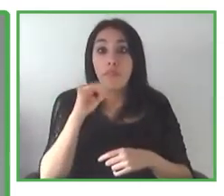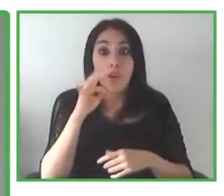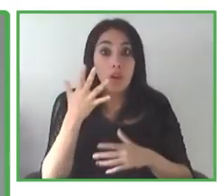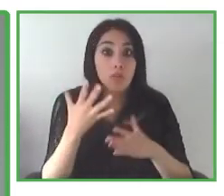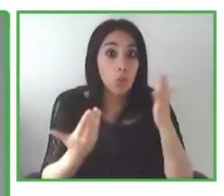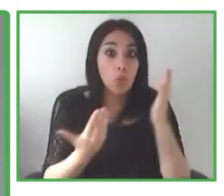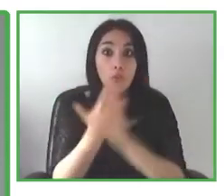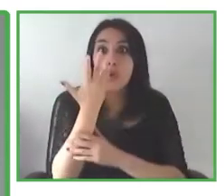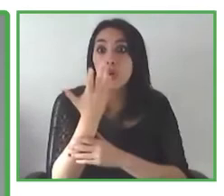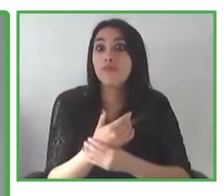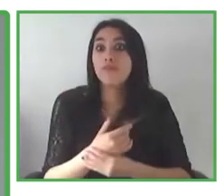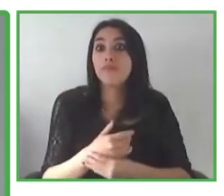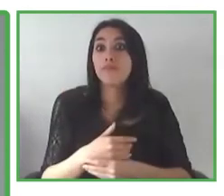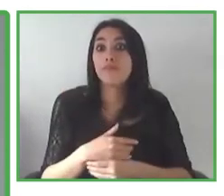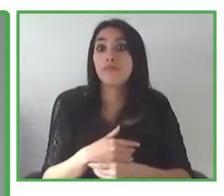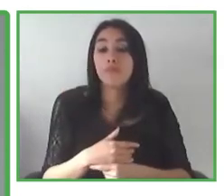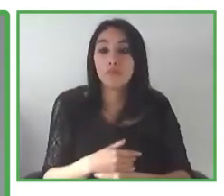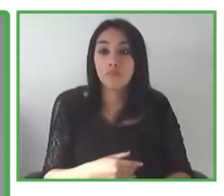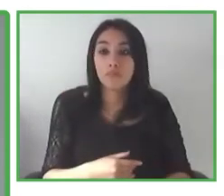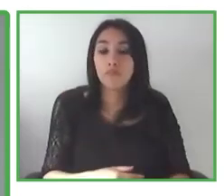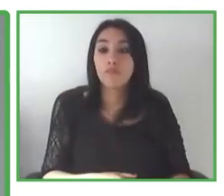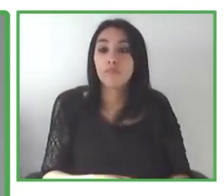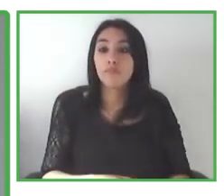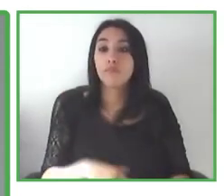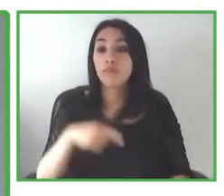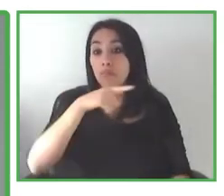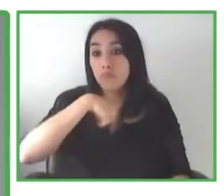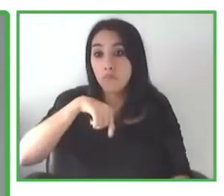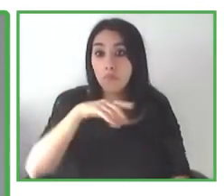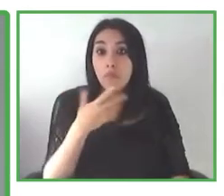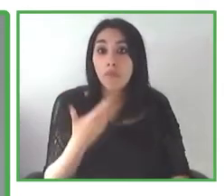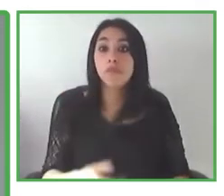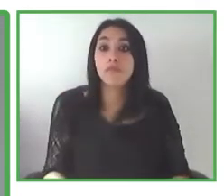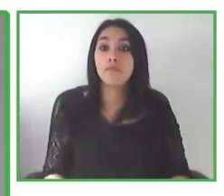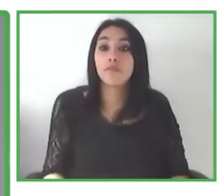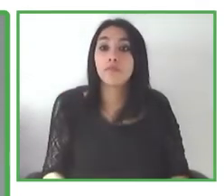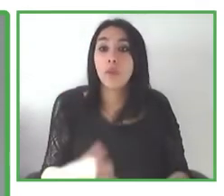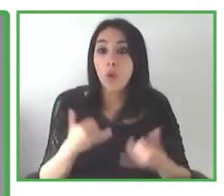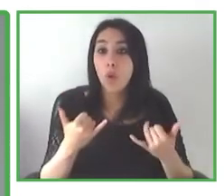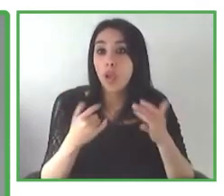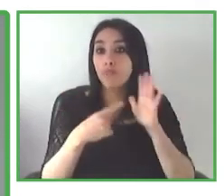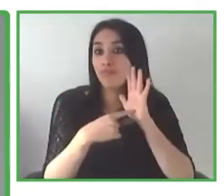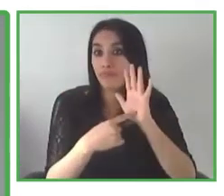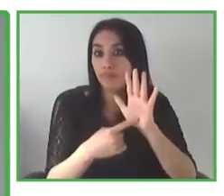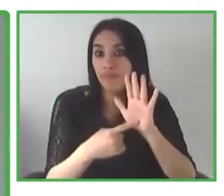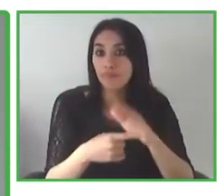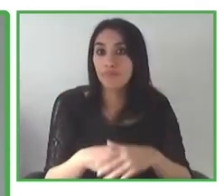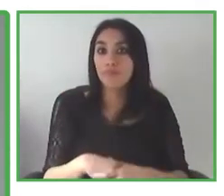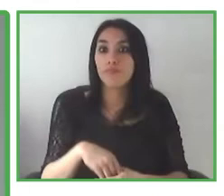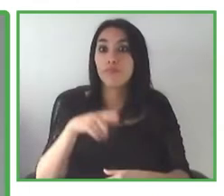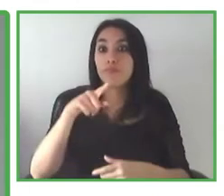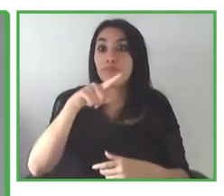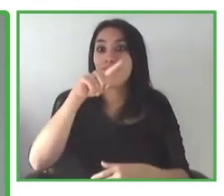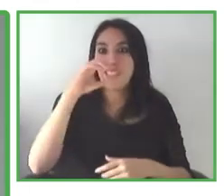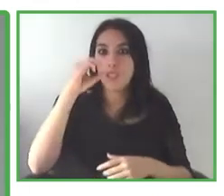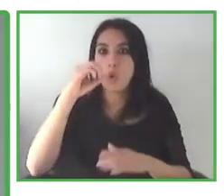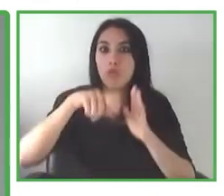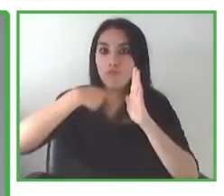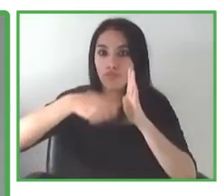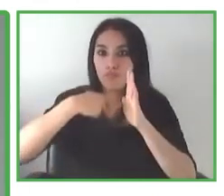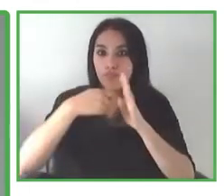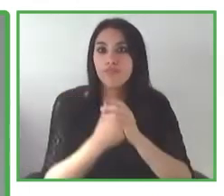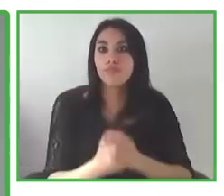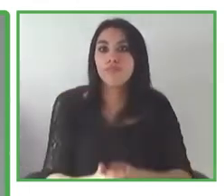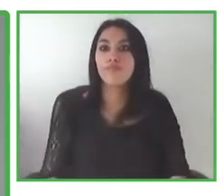se ha presentado en Ciro Project en Viena, para inspirar a las personas y para